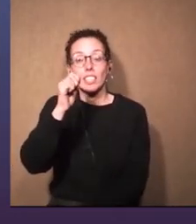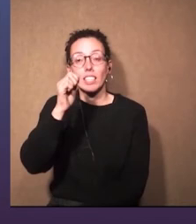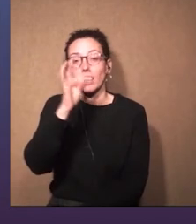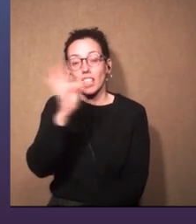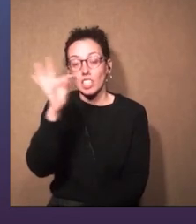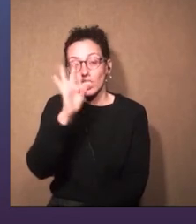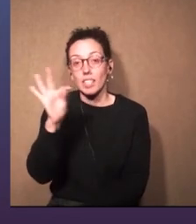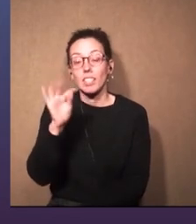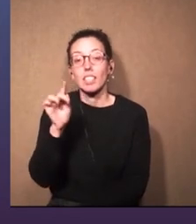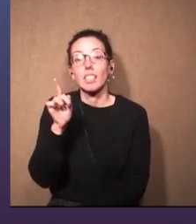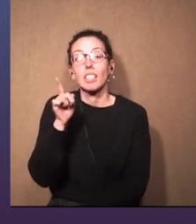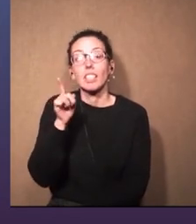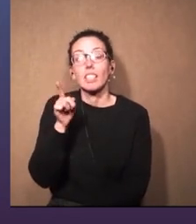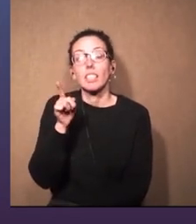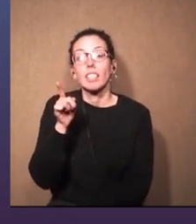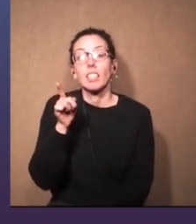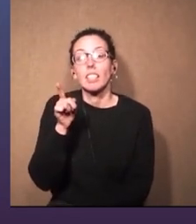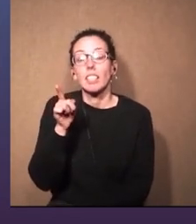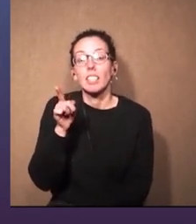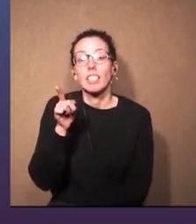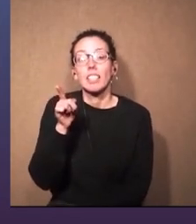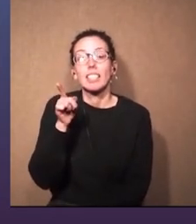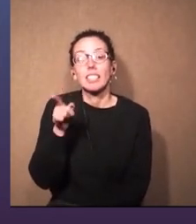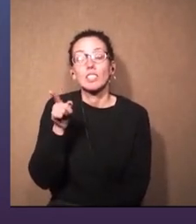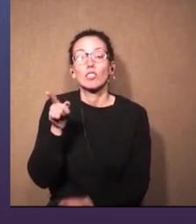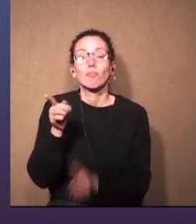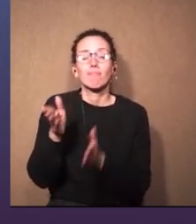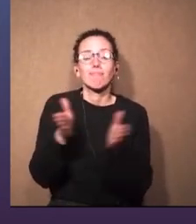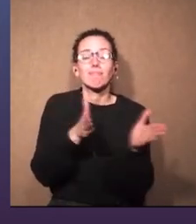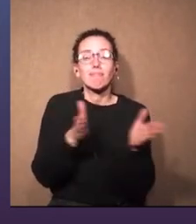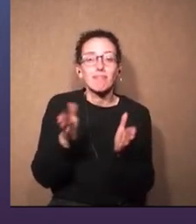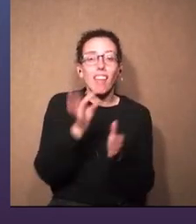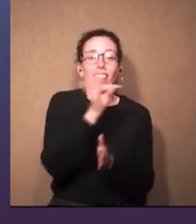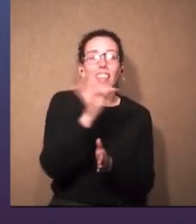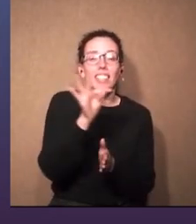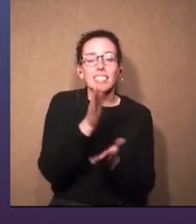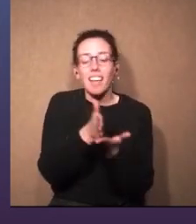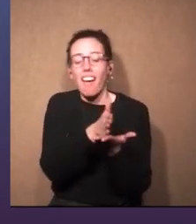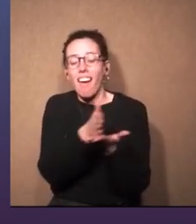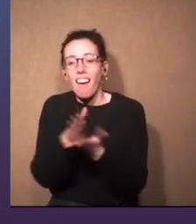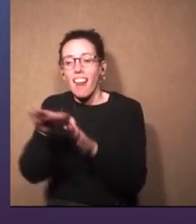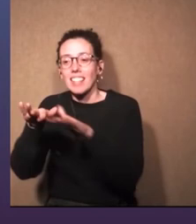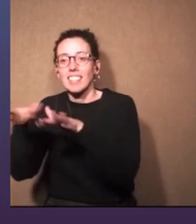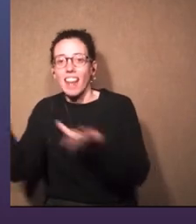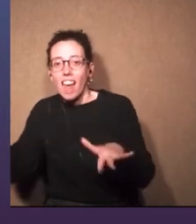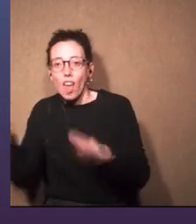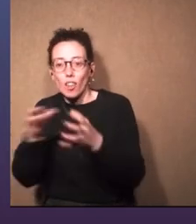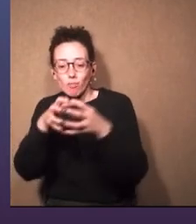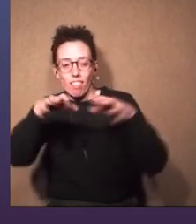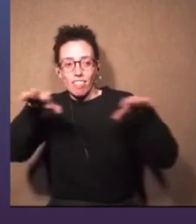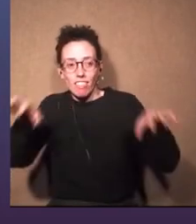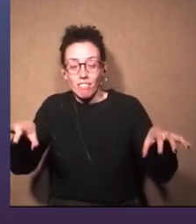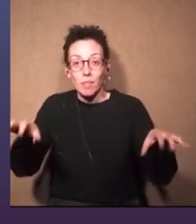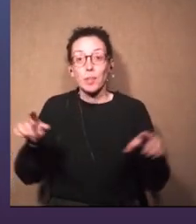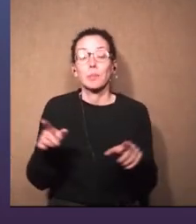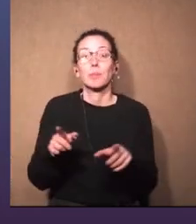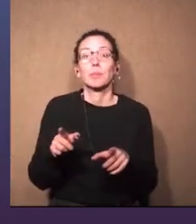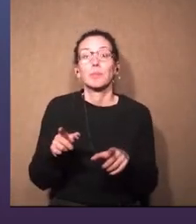eso es entre el taller y el escenario que nos tenemos que dividir